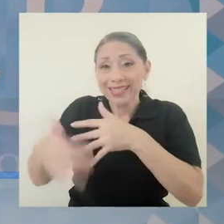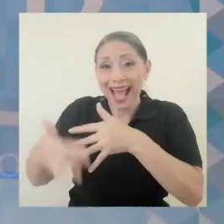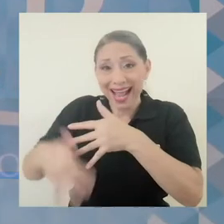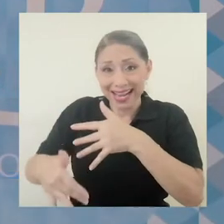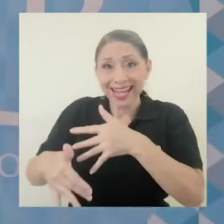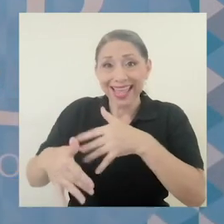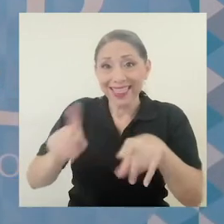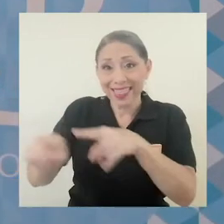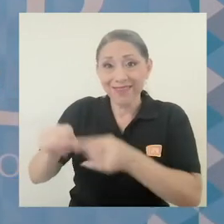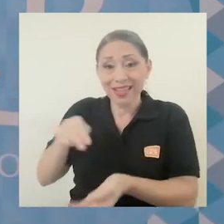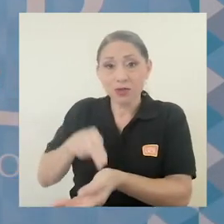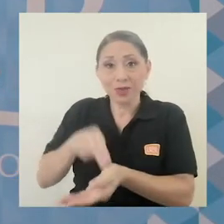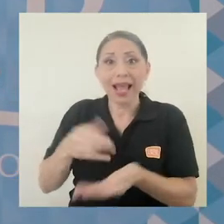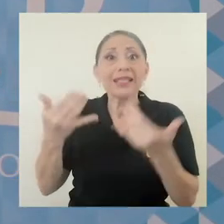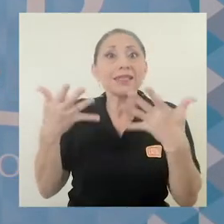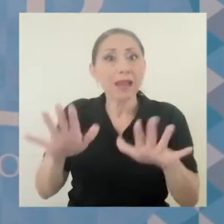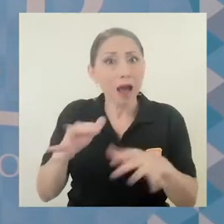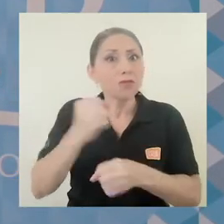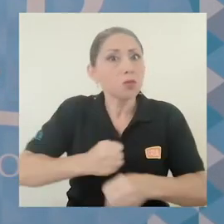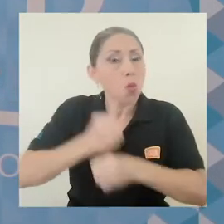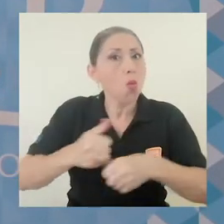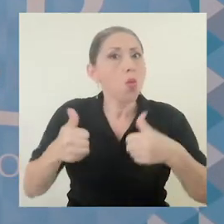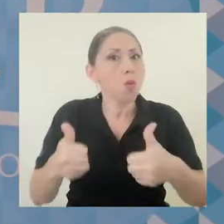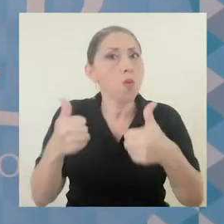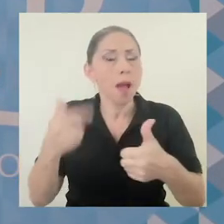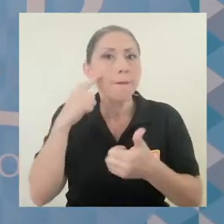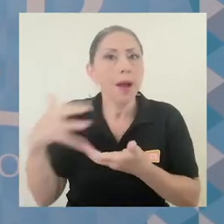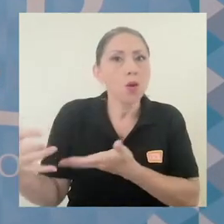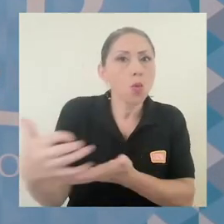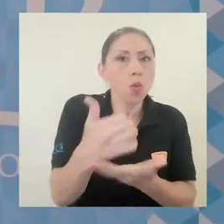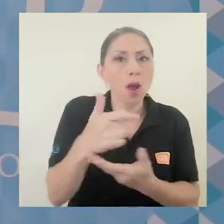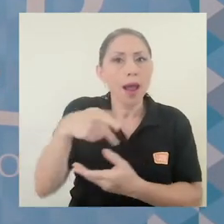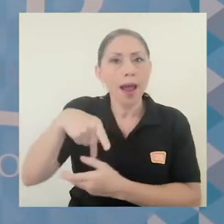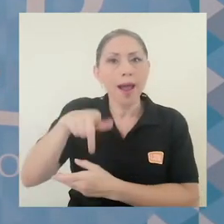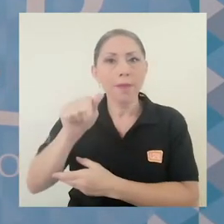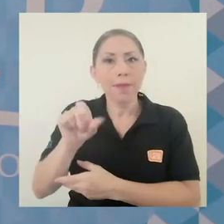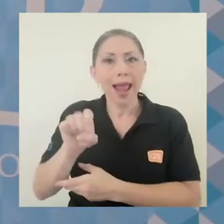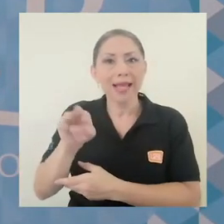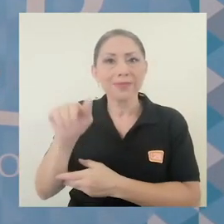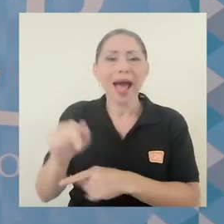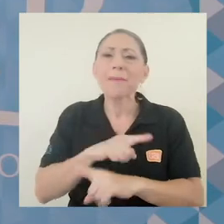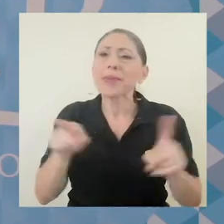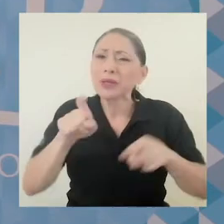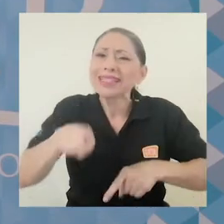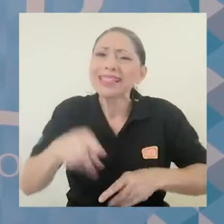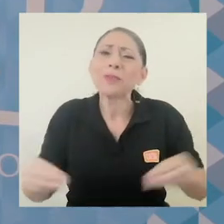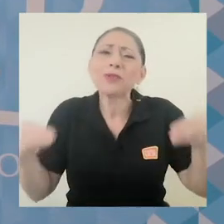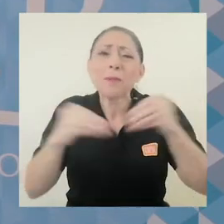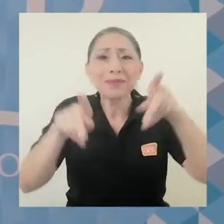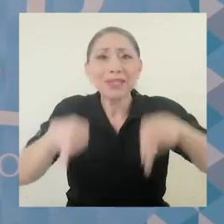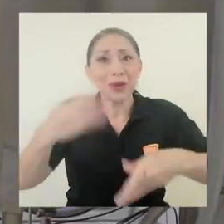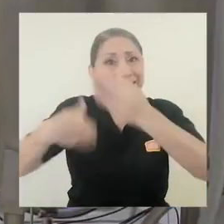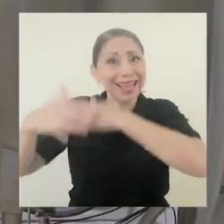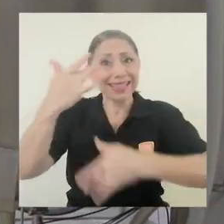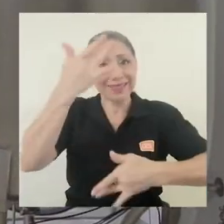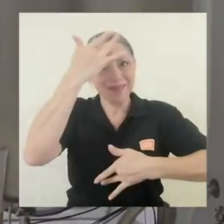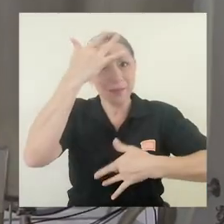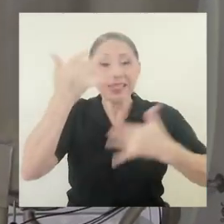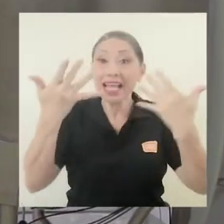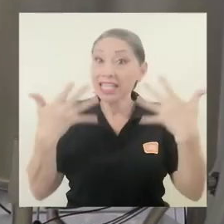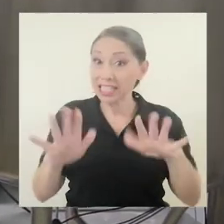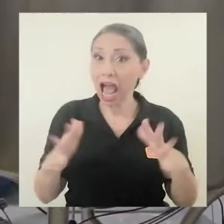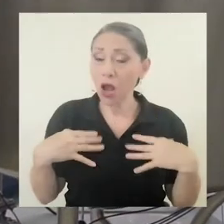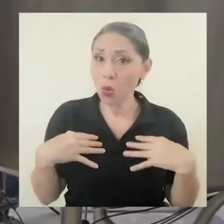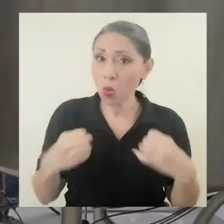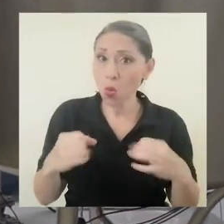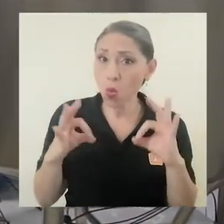en la recolección de este plasma. Sin embargo, necesitamos que más pacientes se acerquen, de los pacientes